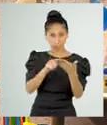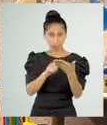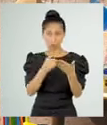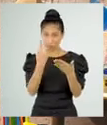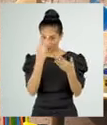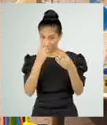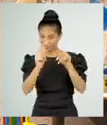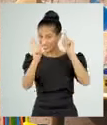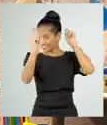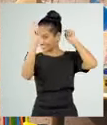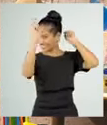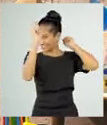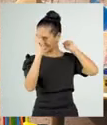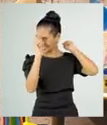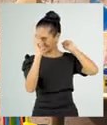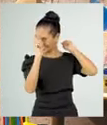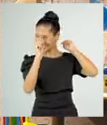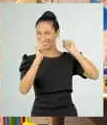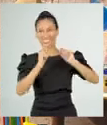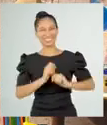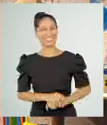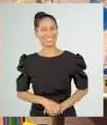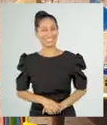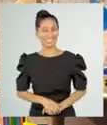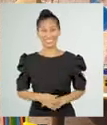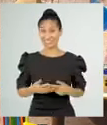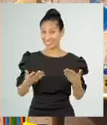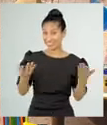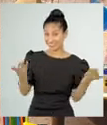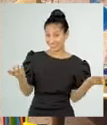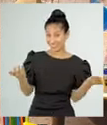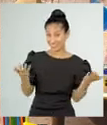tuvimos un gorrito de origam.